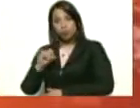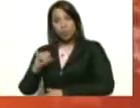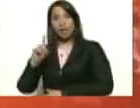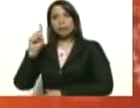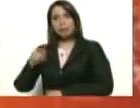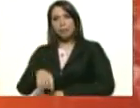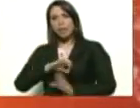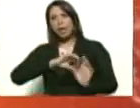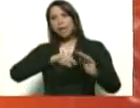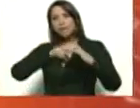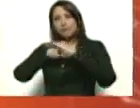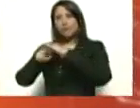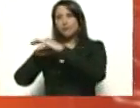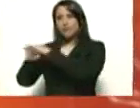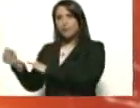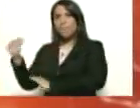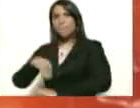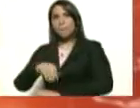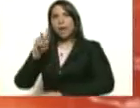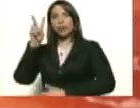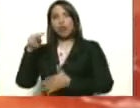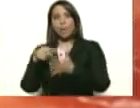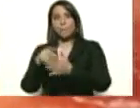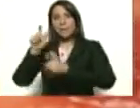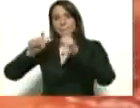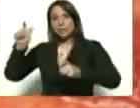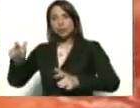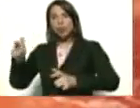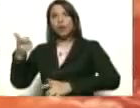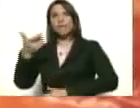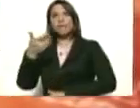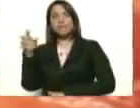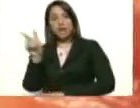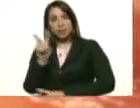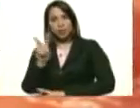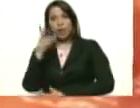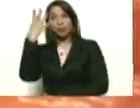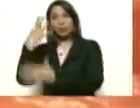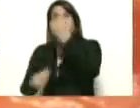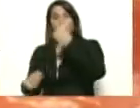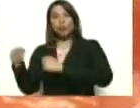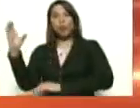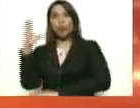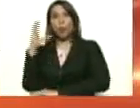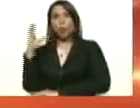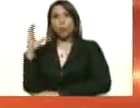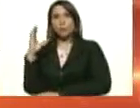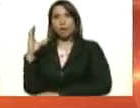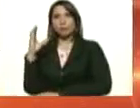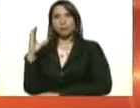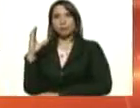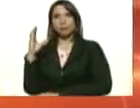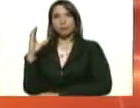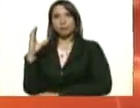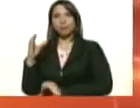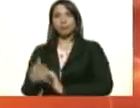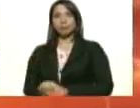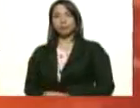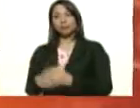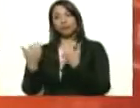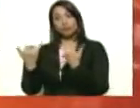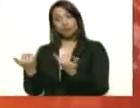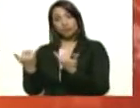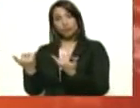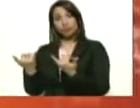ingresado más de 2.000 compatriotas venezolanos huyendo de Colombia. En este momento